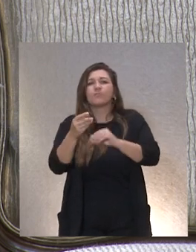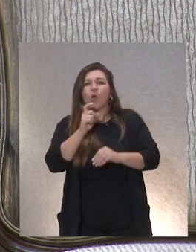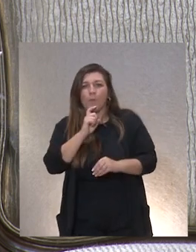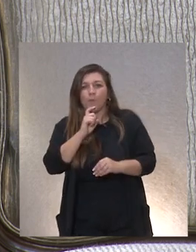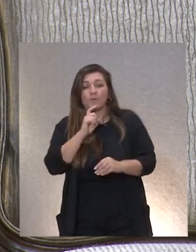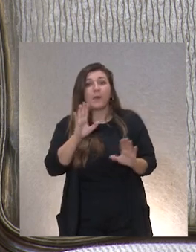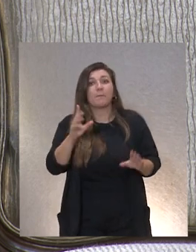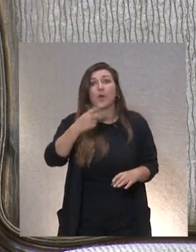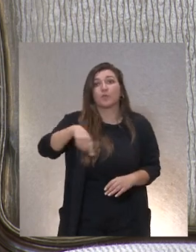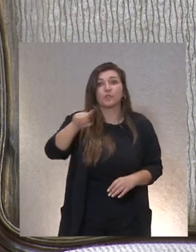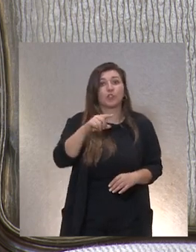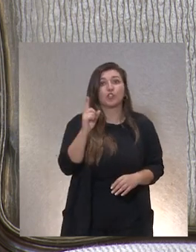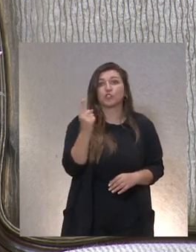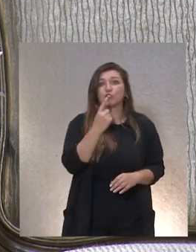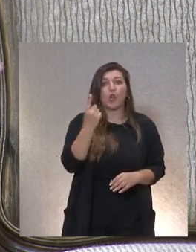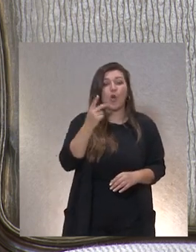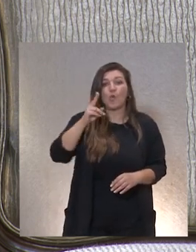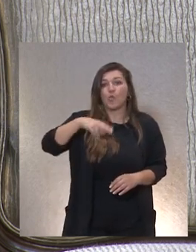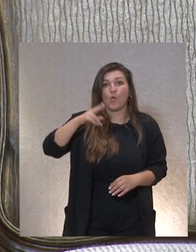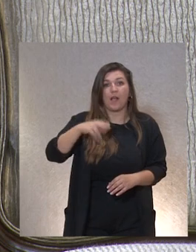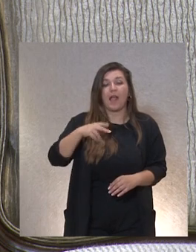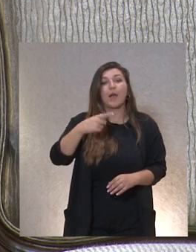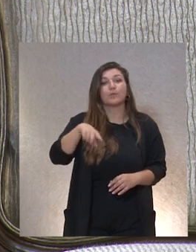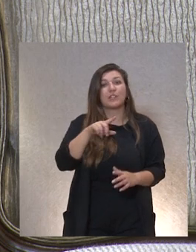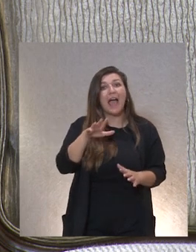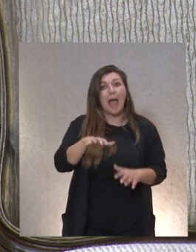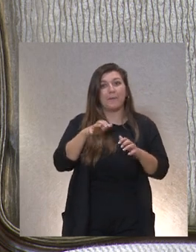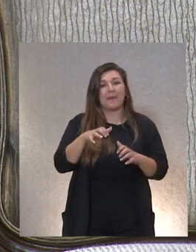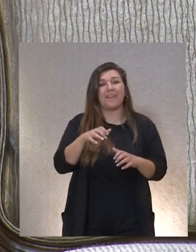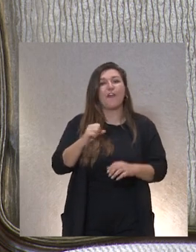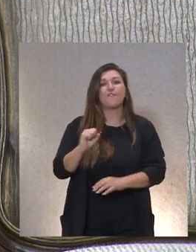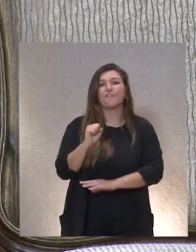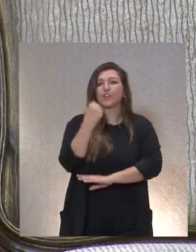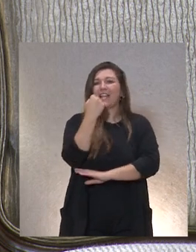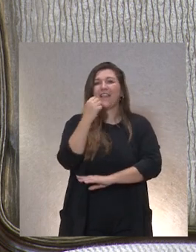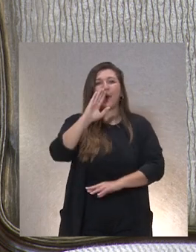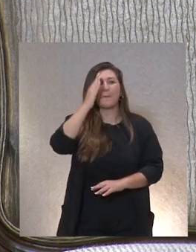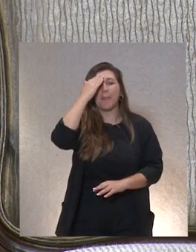solos. Nunca lo han estado. Han aprendido que una de sus principales forzalezas es compartir.